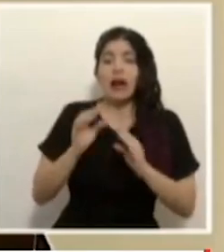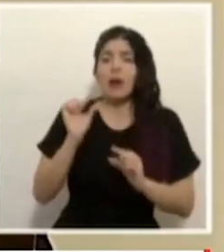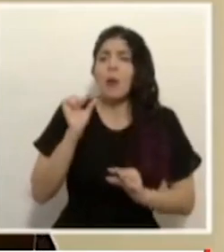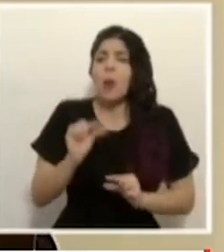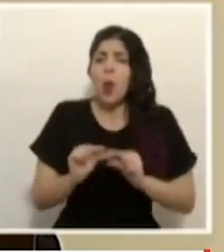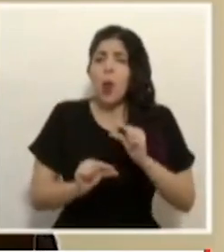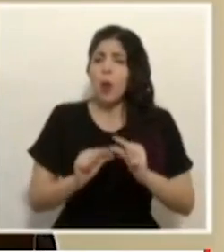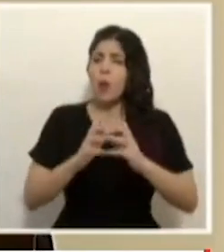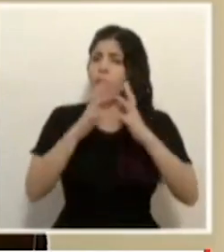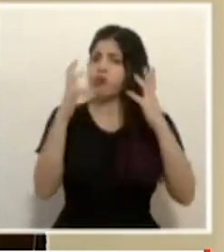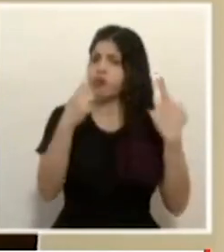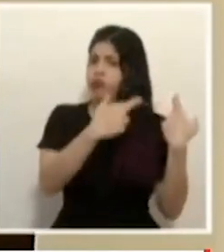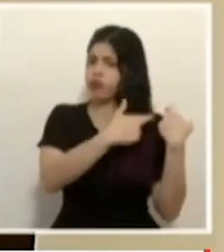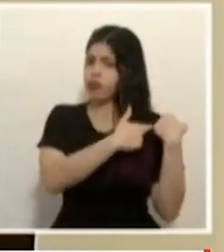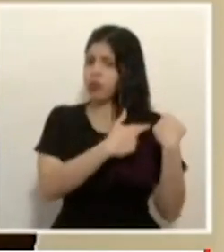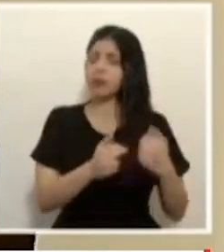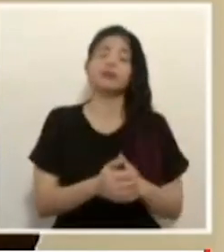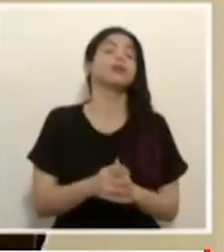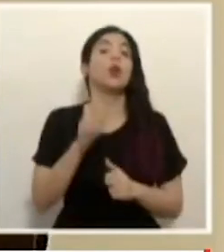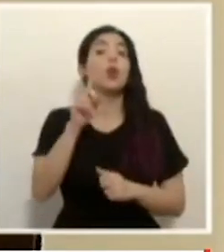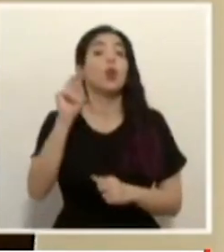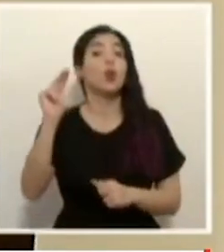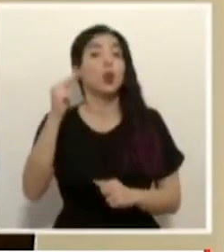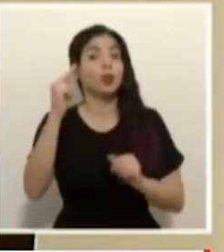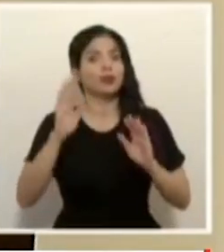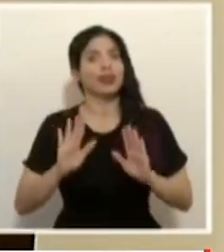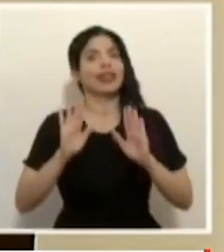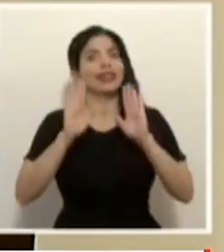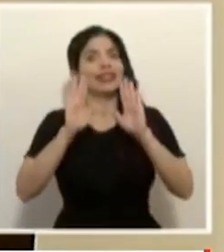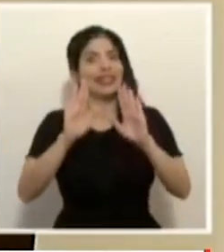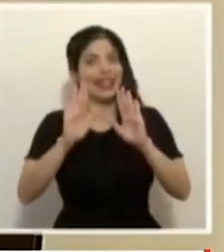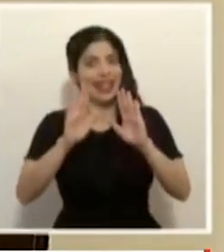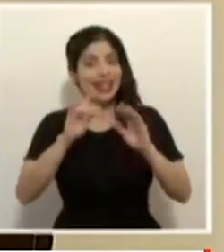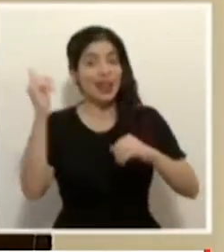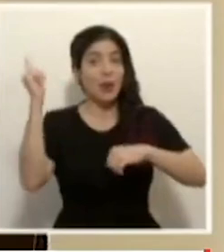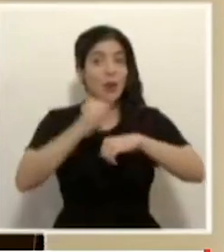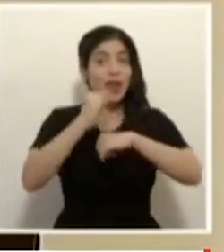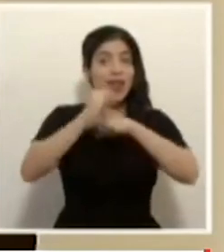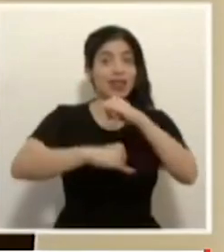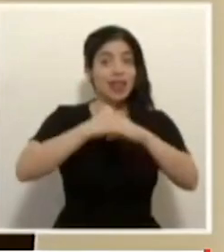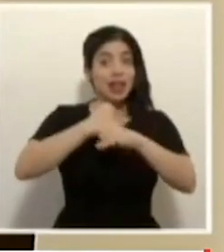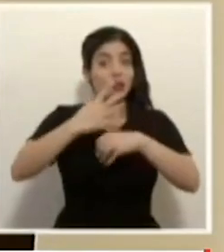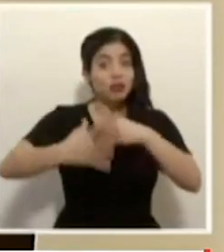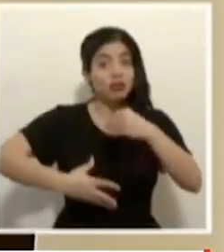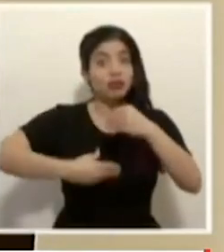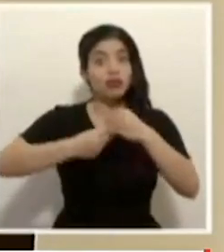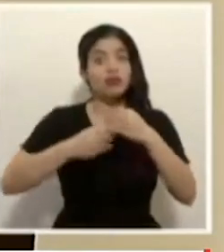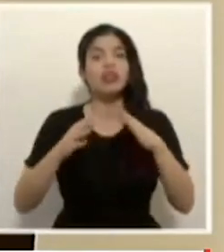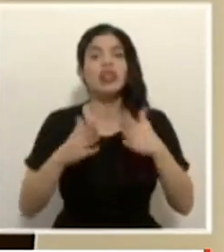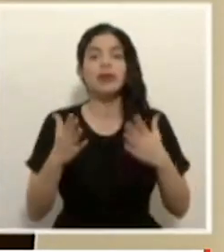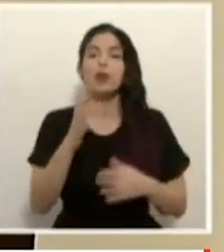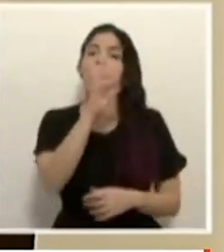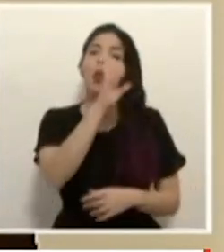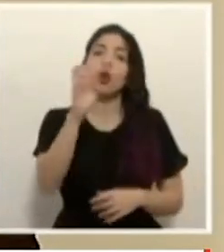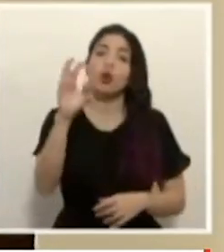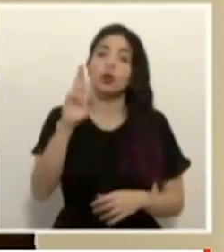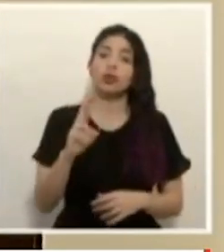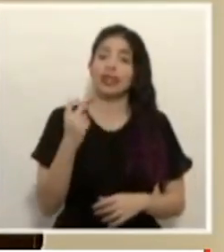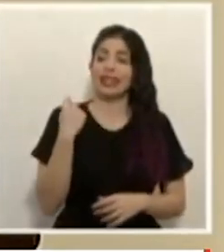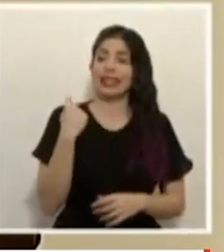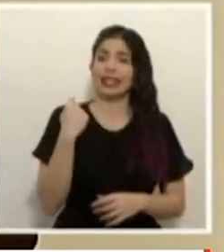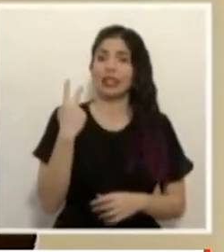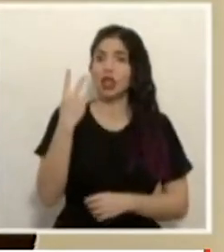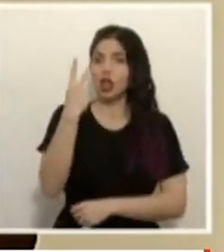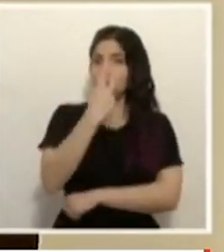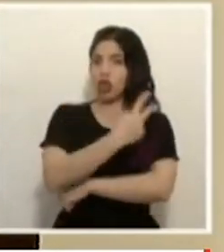responsable. Una excelente noticia que acompaña la apertura de vuelos internacionales es que Costa Rica acaba de recibir hace